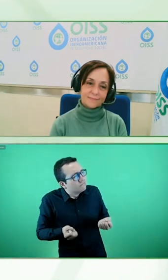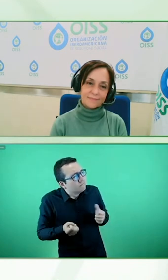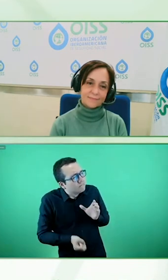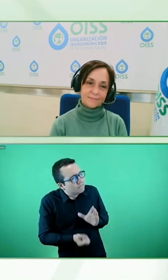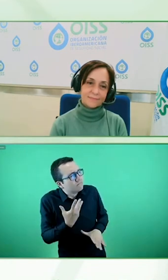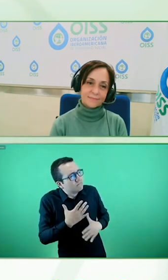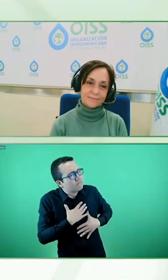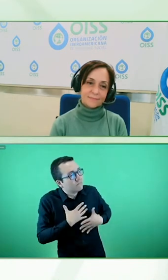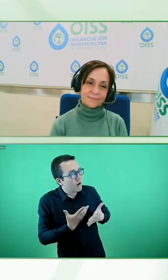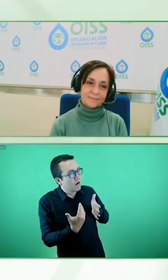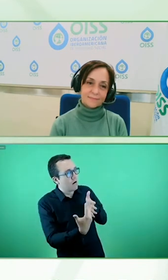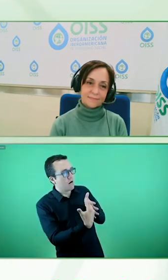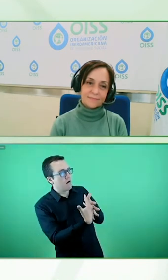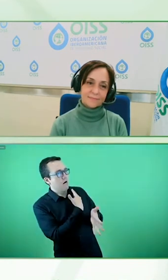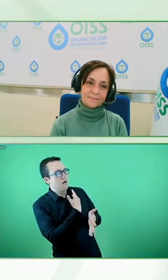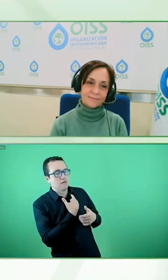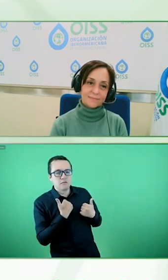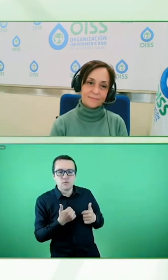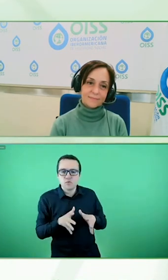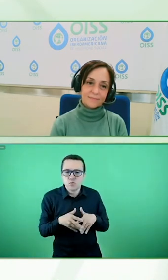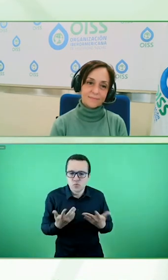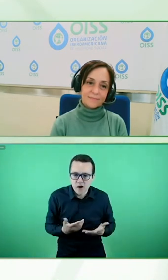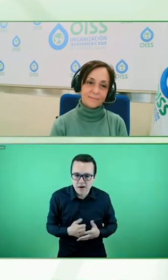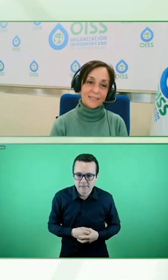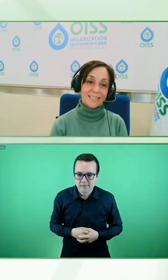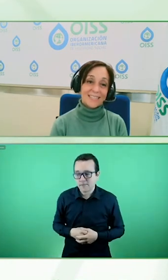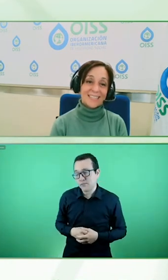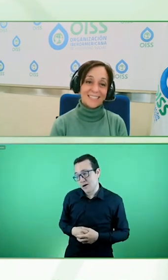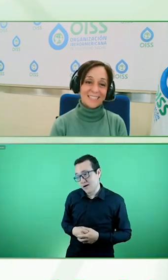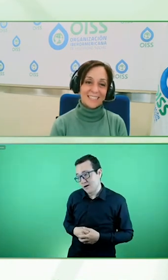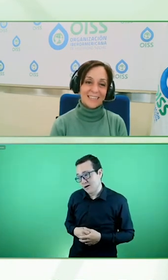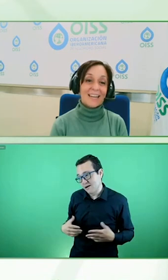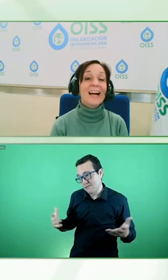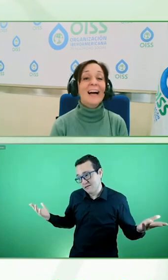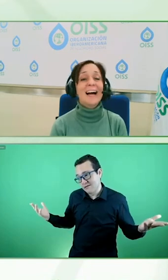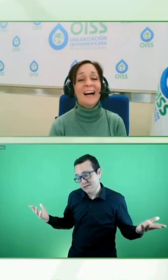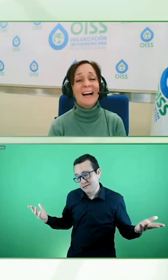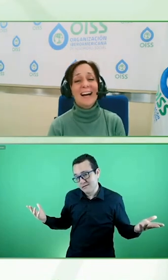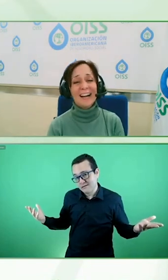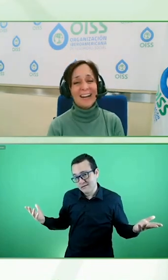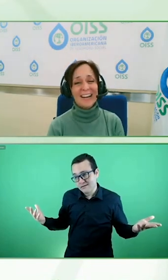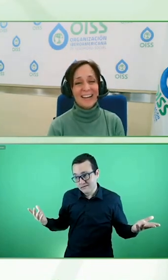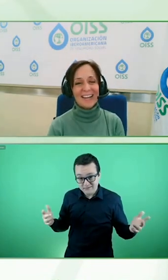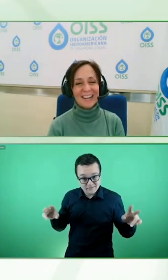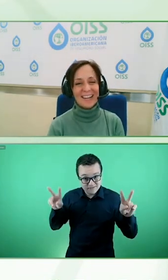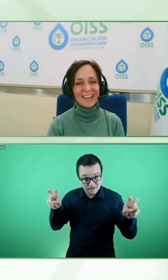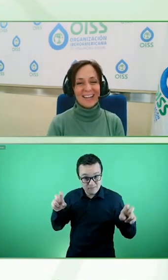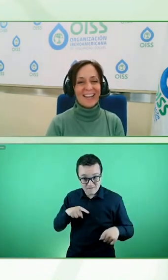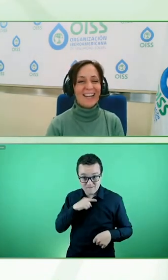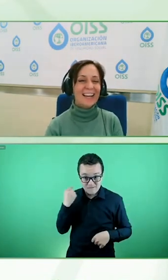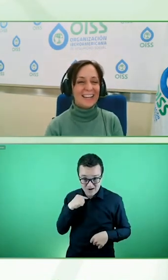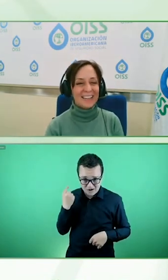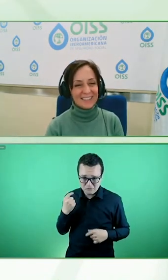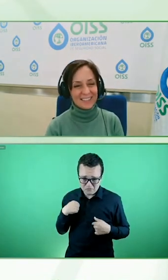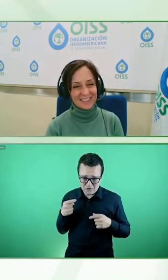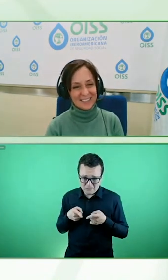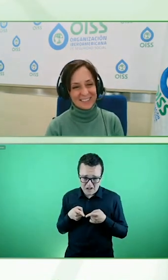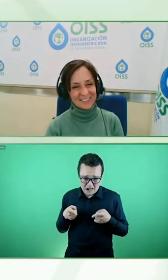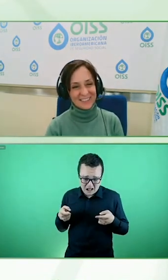bueno si es para escuchar fracasos avísenme si tienen tiempo porque creo que podemos hablar de largo y tendido